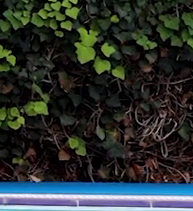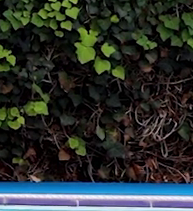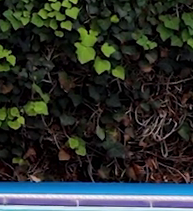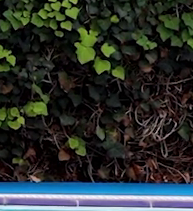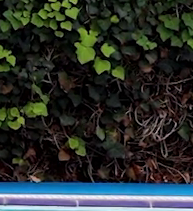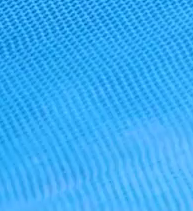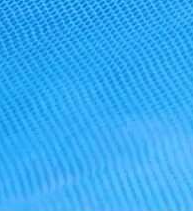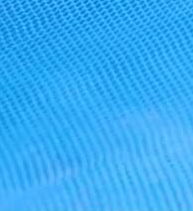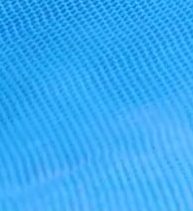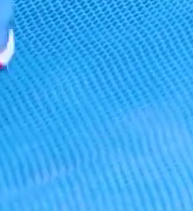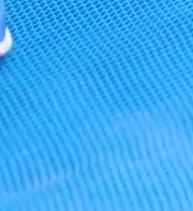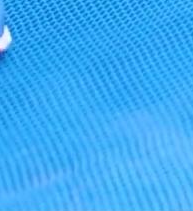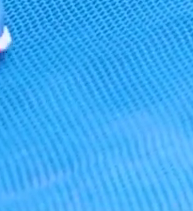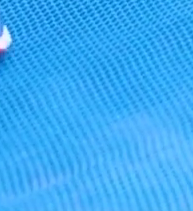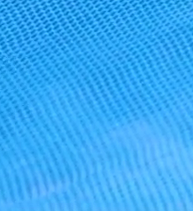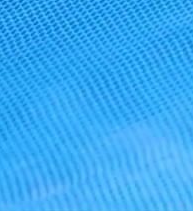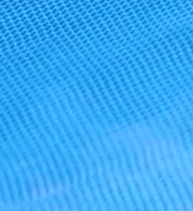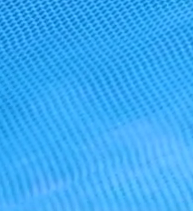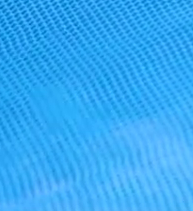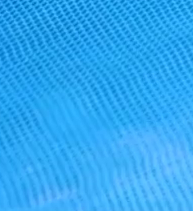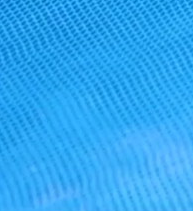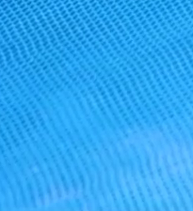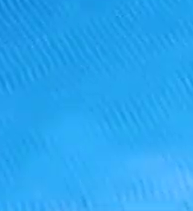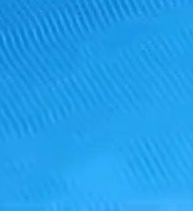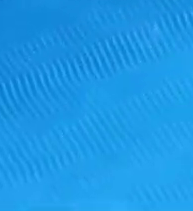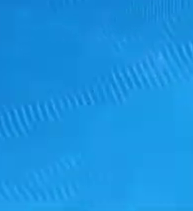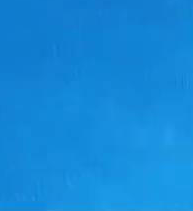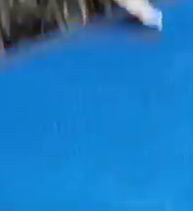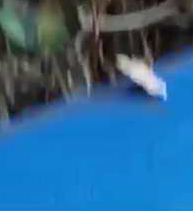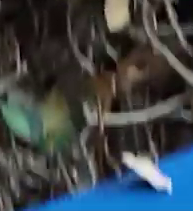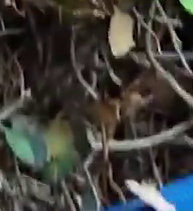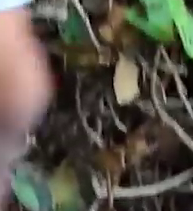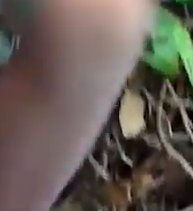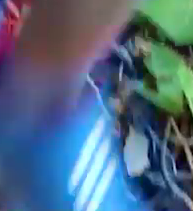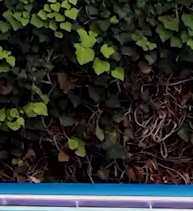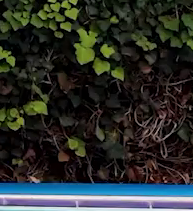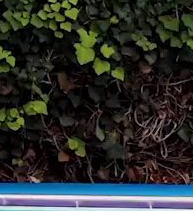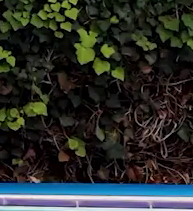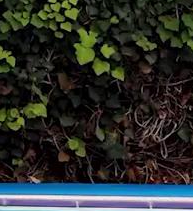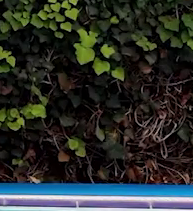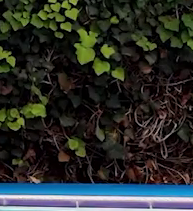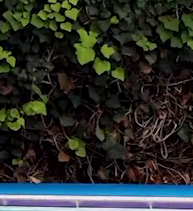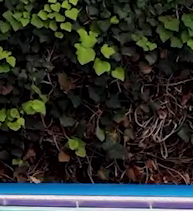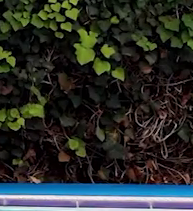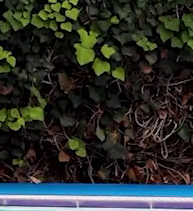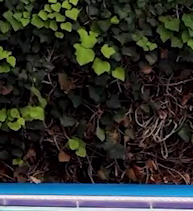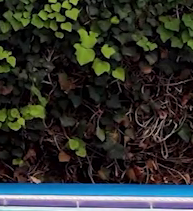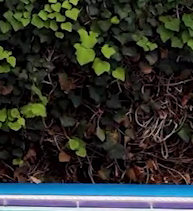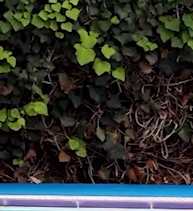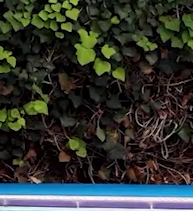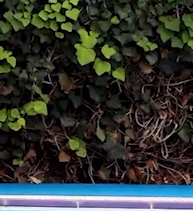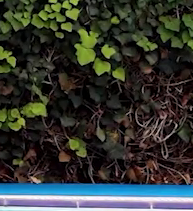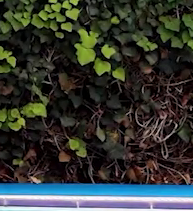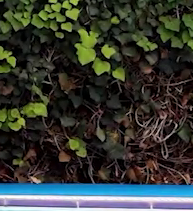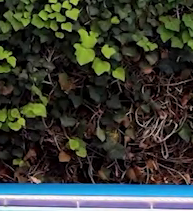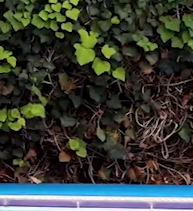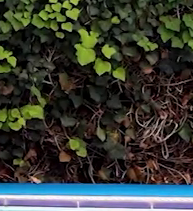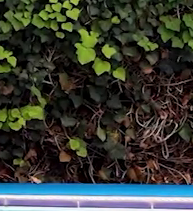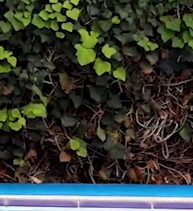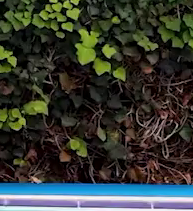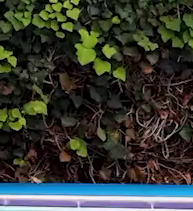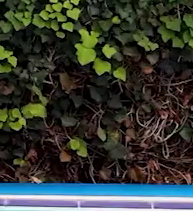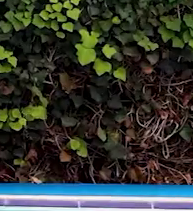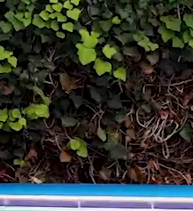Hago un poco más de espacio para que puedas levantar rodilla y mano derecha. Al mismo tiempo, elevando el talón